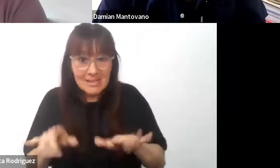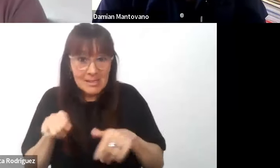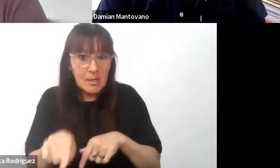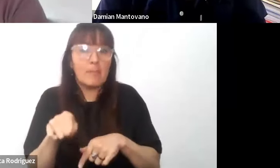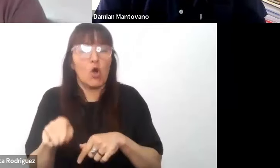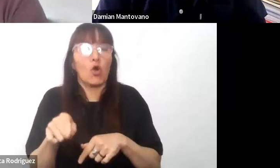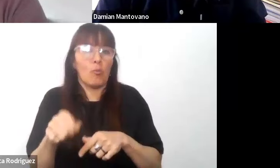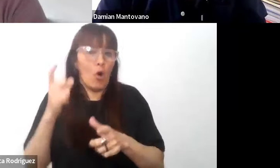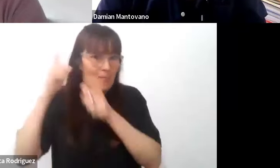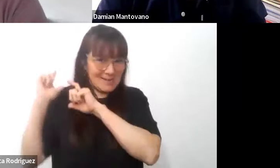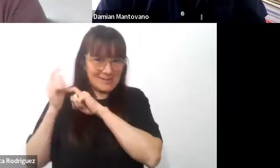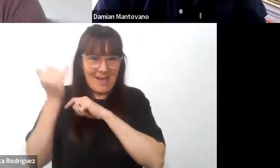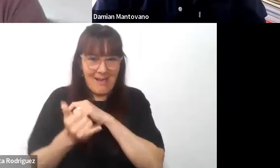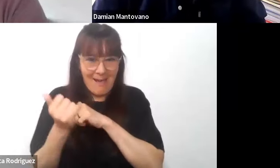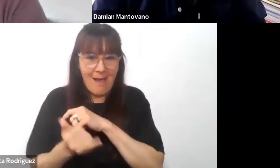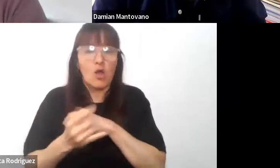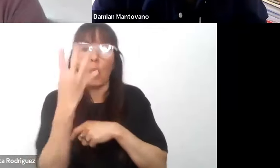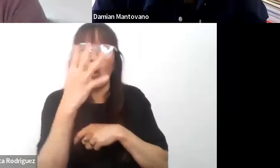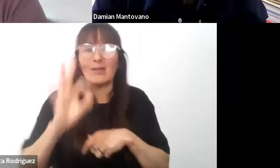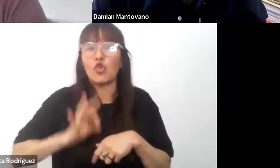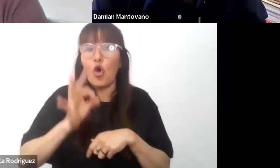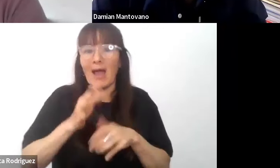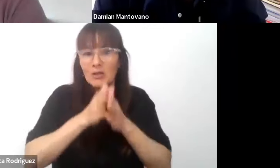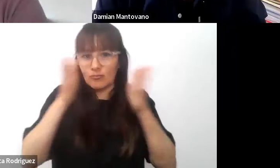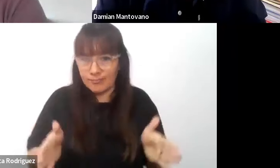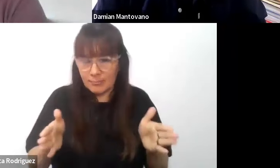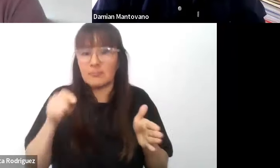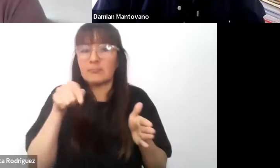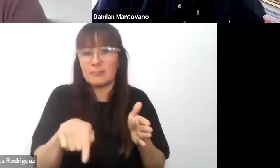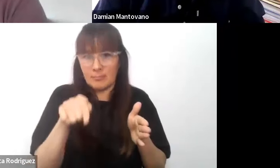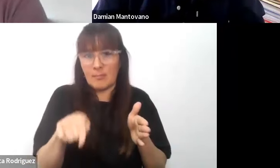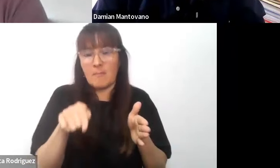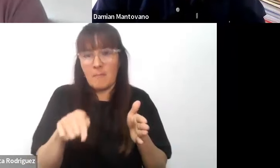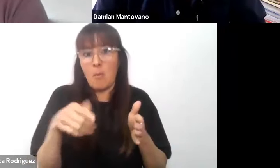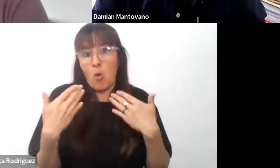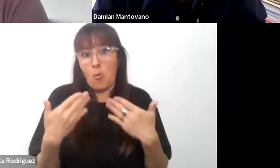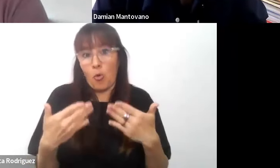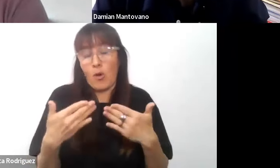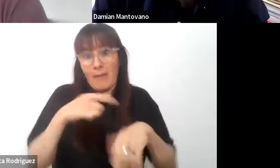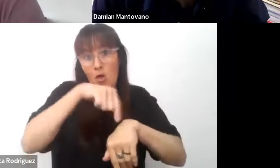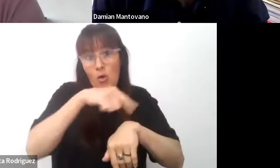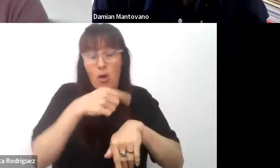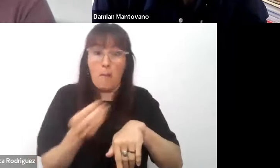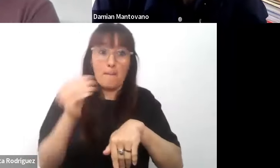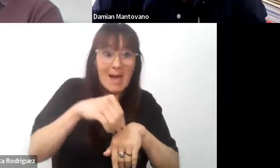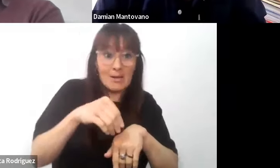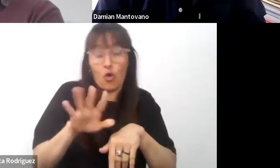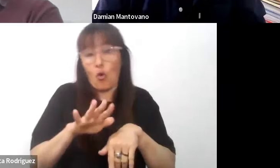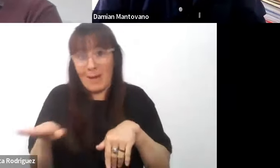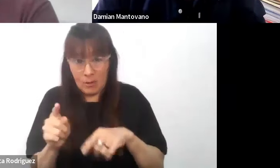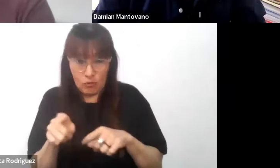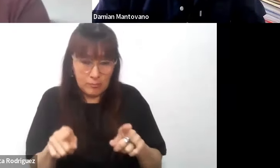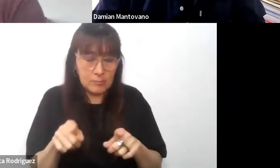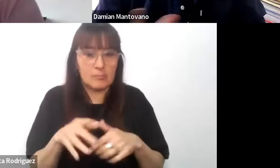trayectoria una formación de cuatro años donde puede haber con mayor o menor carga horaria alguna instancia